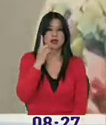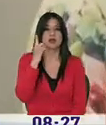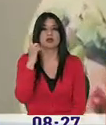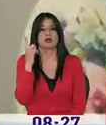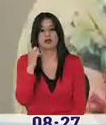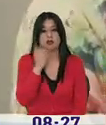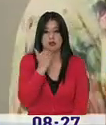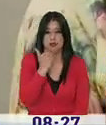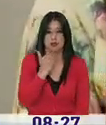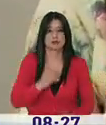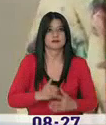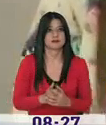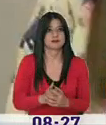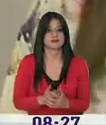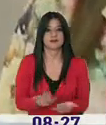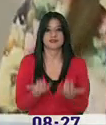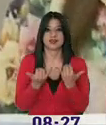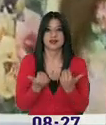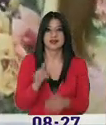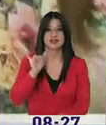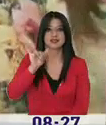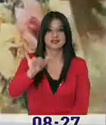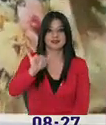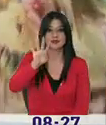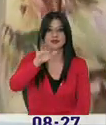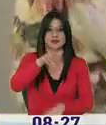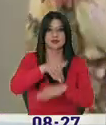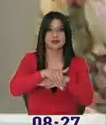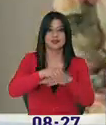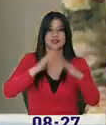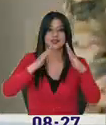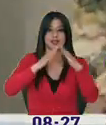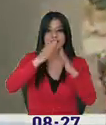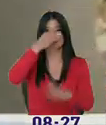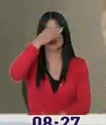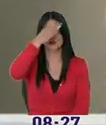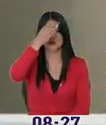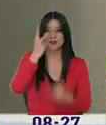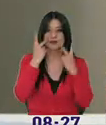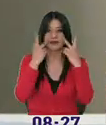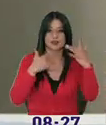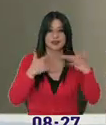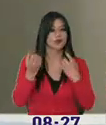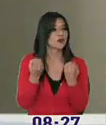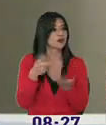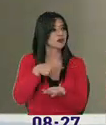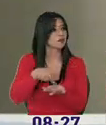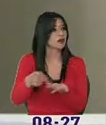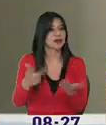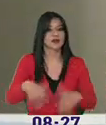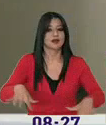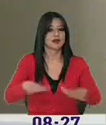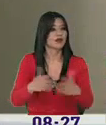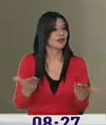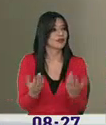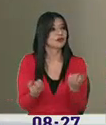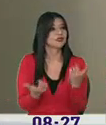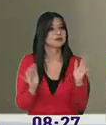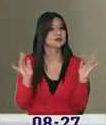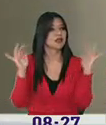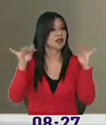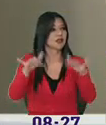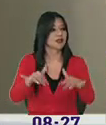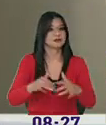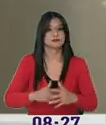Bueno, ahora sí, hablemos de este sábado a las 4 de la tarde en la Casa de la Cultura. ¿Cuál es el costo? ¿En qué sala van a estar? ¿Y cuántas personas esperan que vayan?